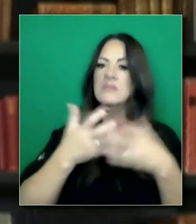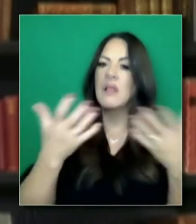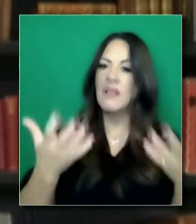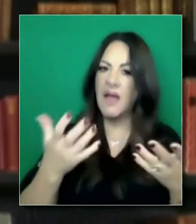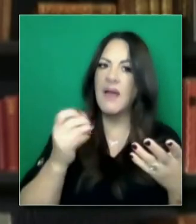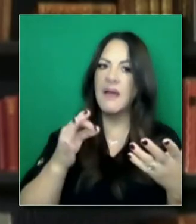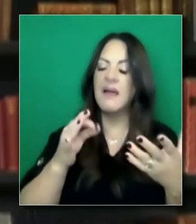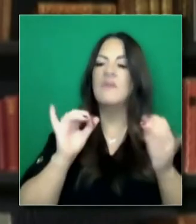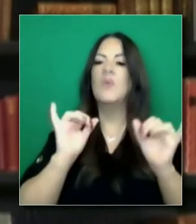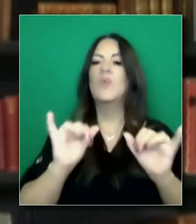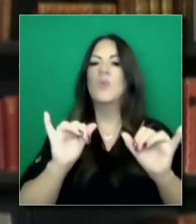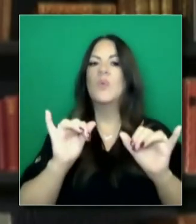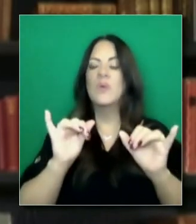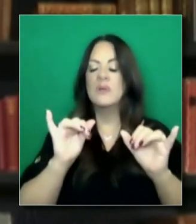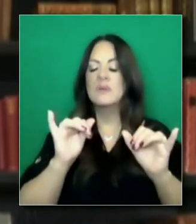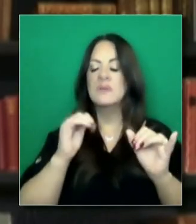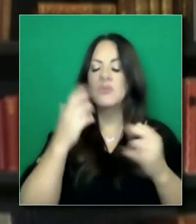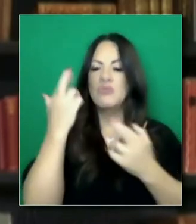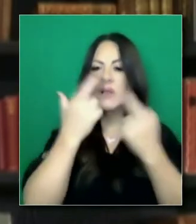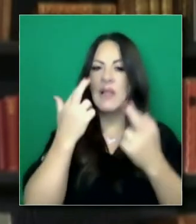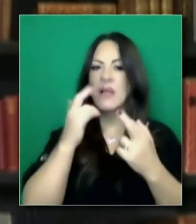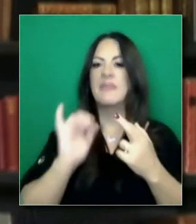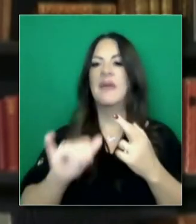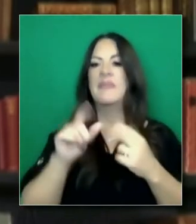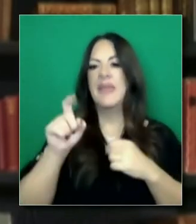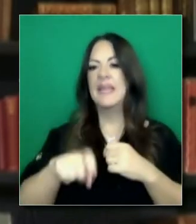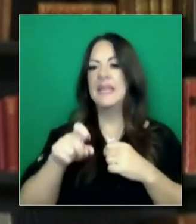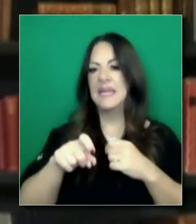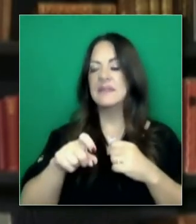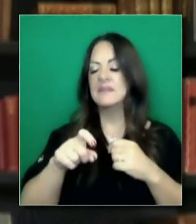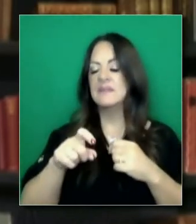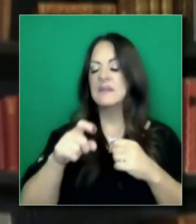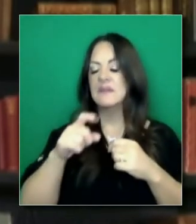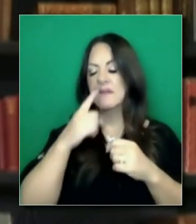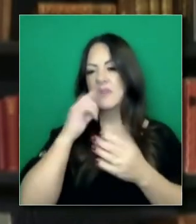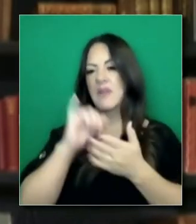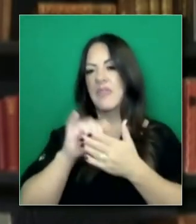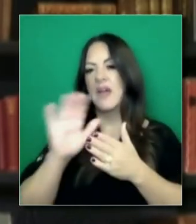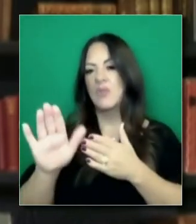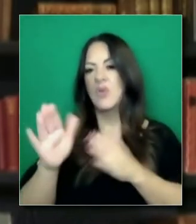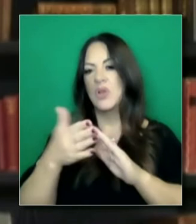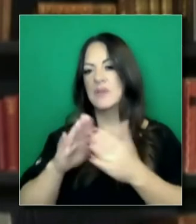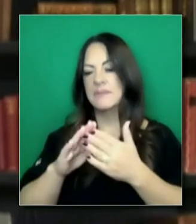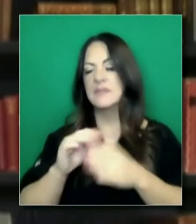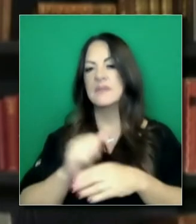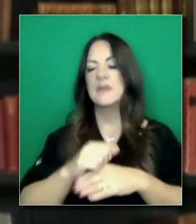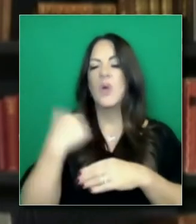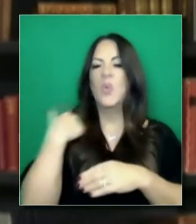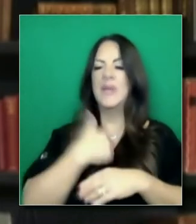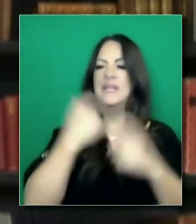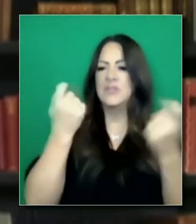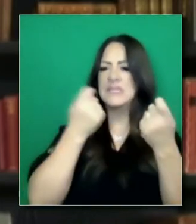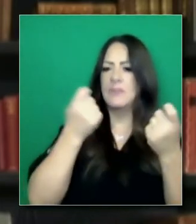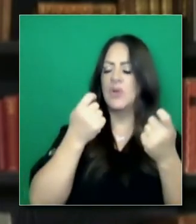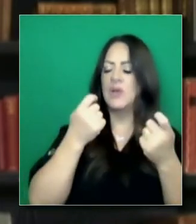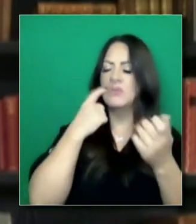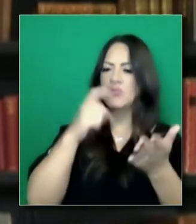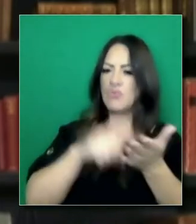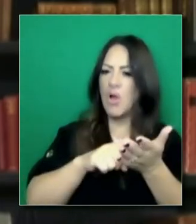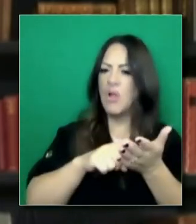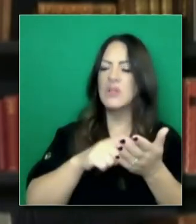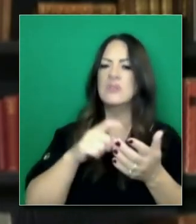agencias gubernamentales y ciertamente es algo que nosotros celebramos y es algo que deberíamos reconocer